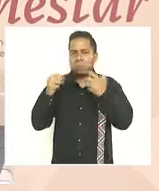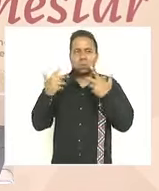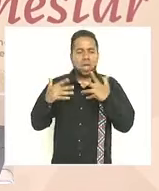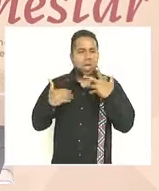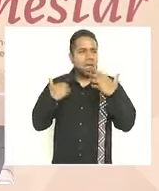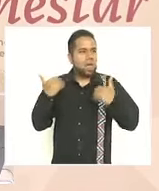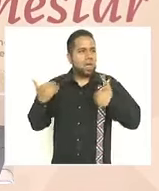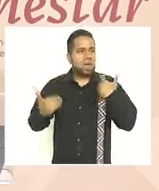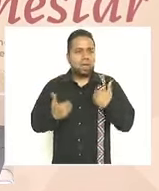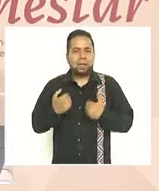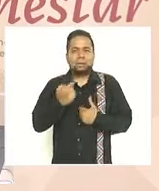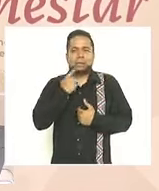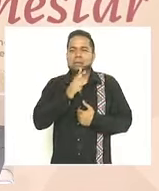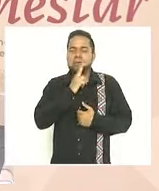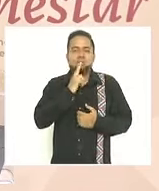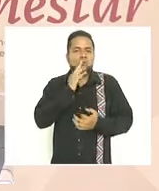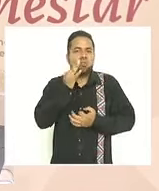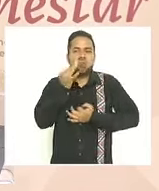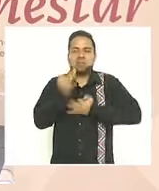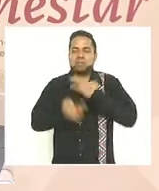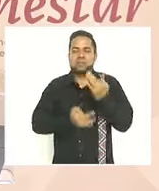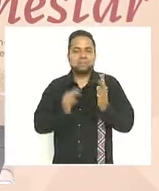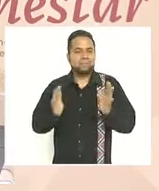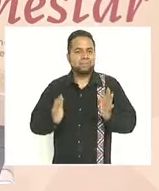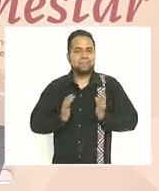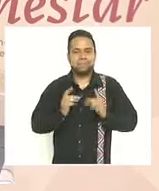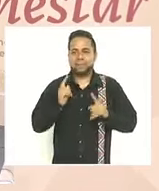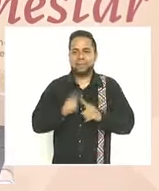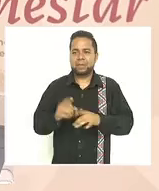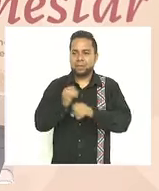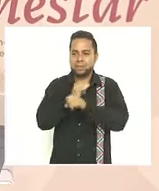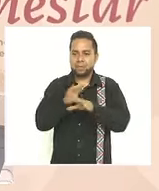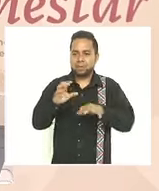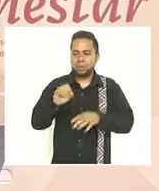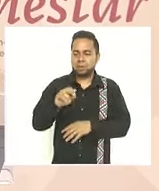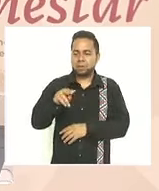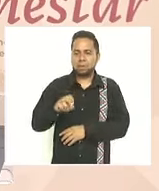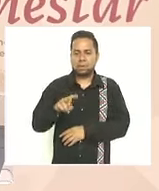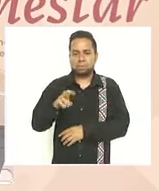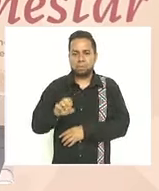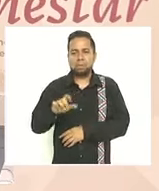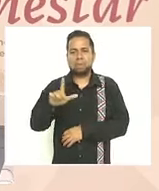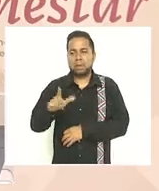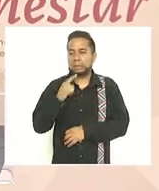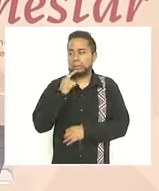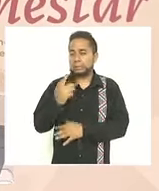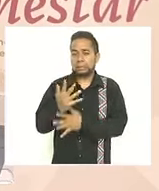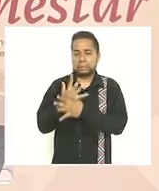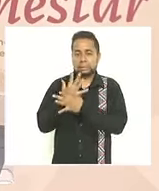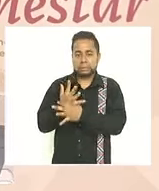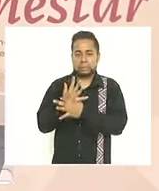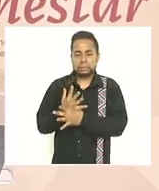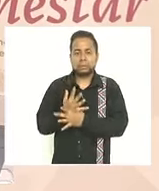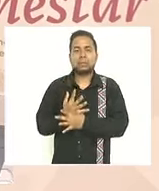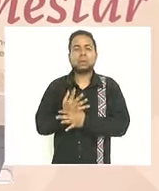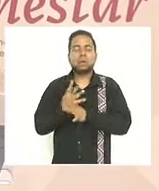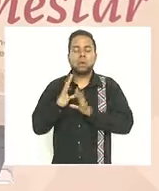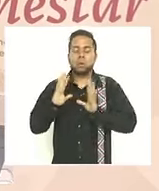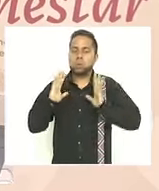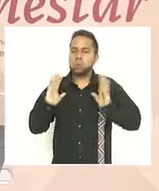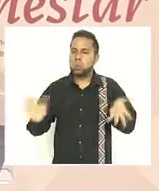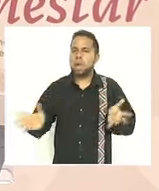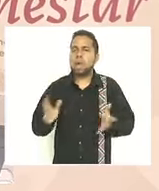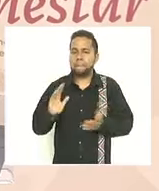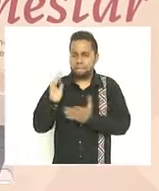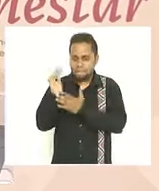la gran noticia que nos brindó el informe de Coneval confirmó la reducción histórica